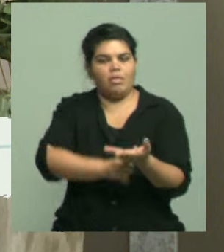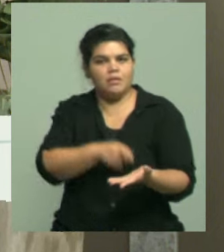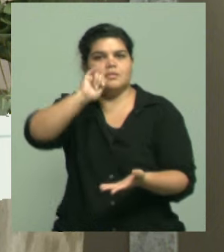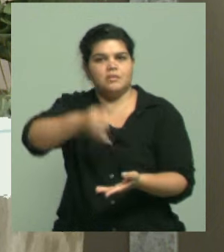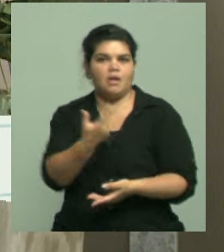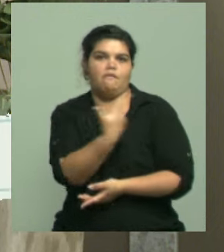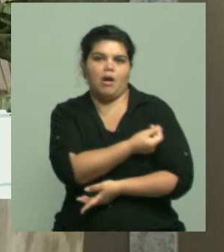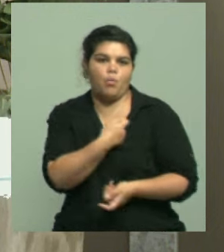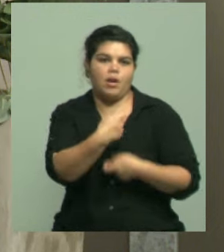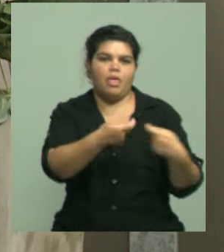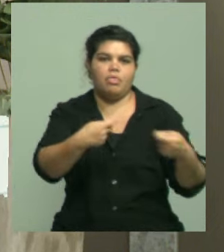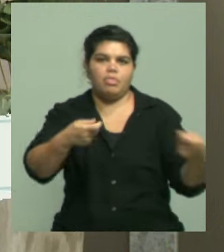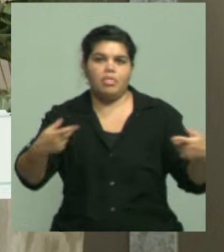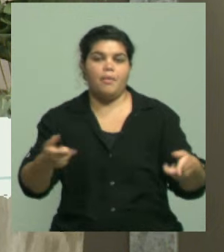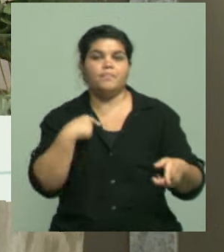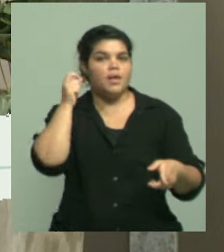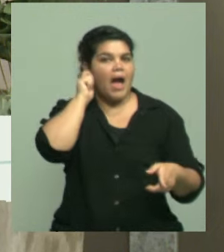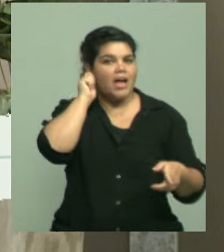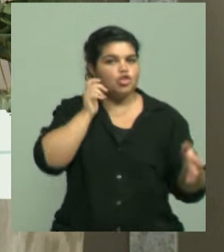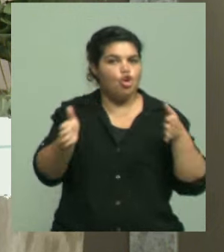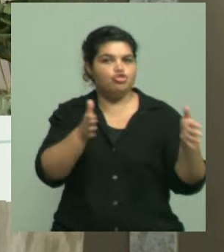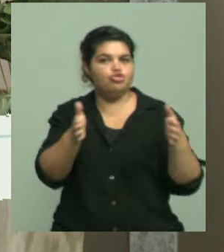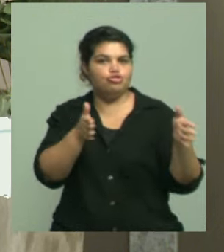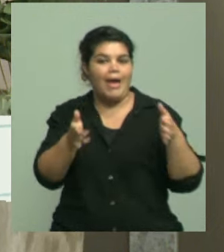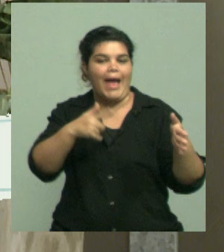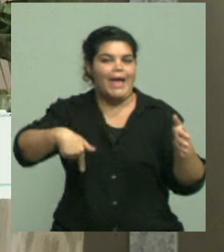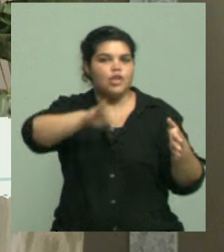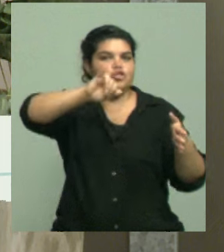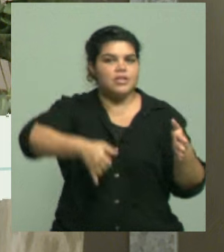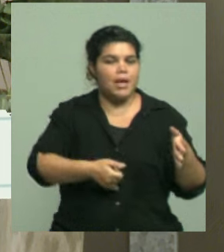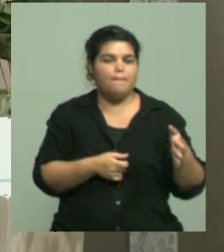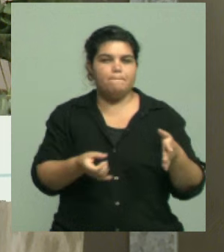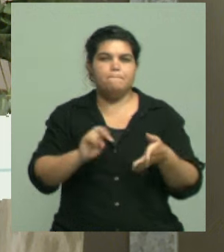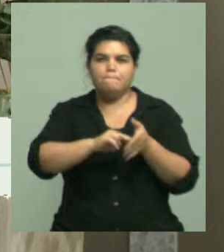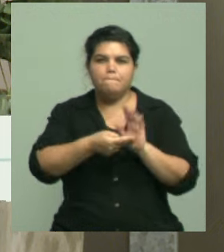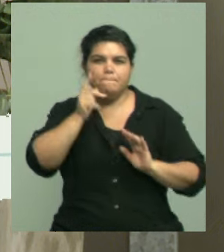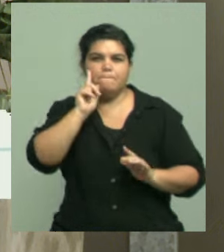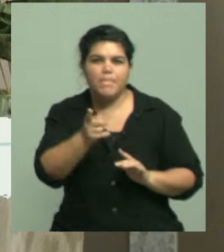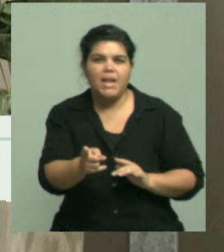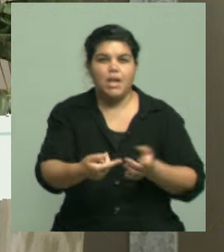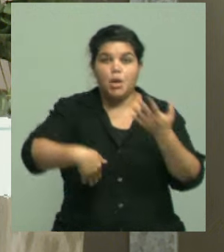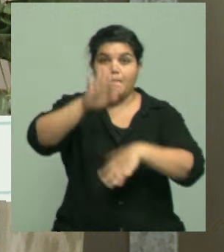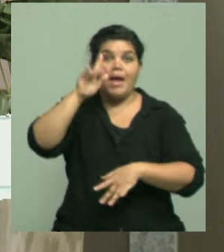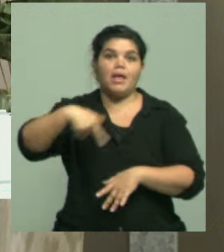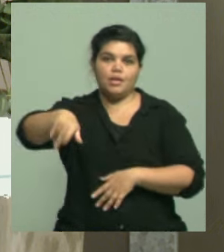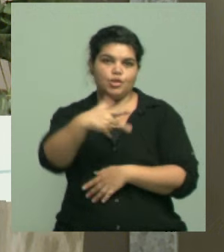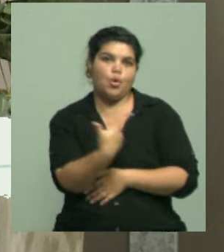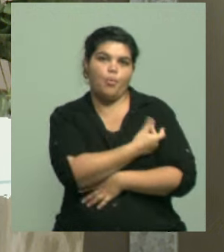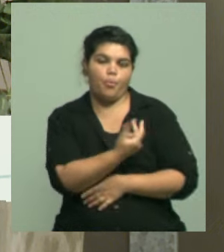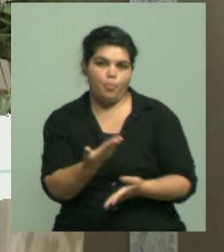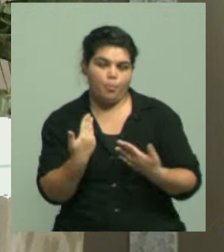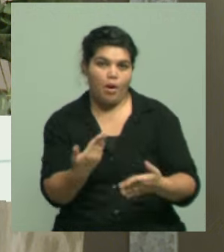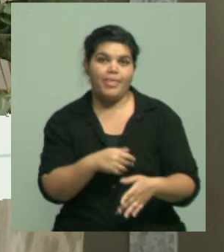una franja etaria que es la que entiende es la más propensa a contagiarse, pero más allá de incluso lo que puedan